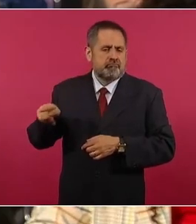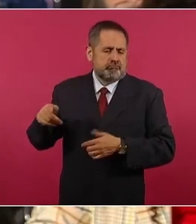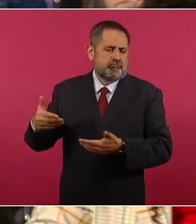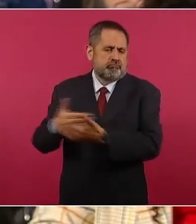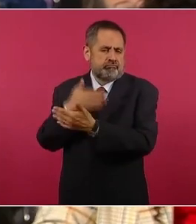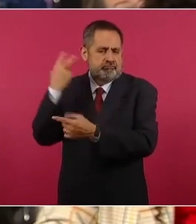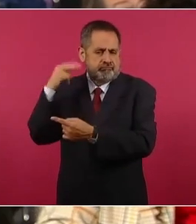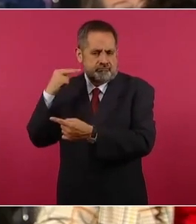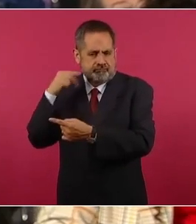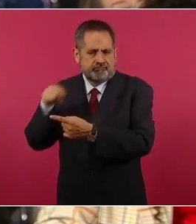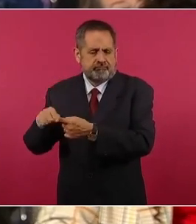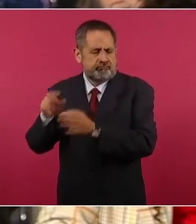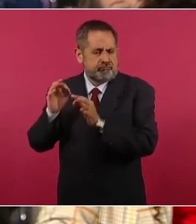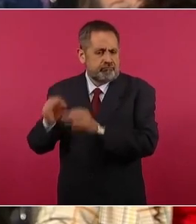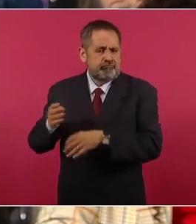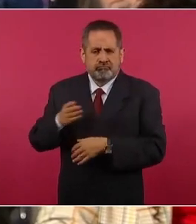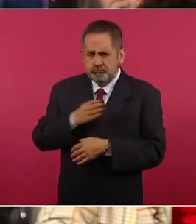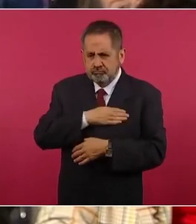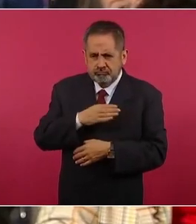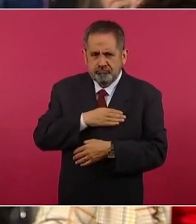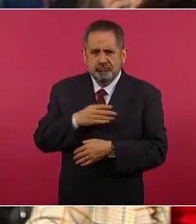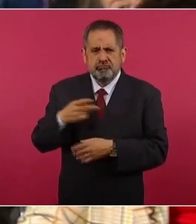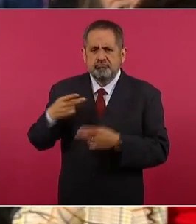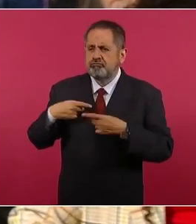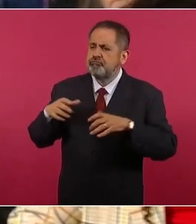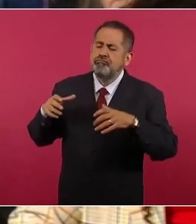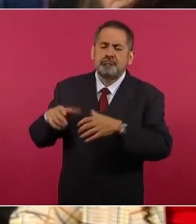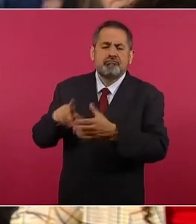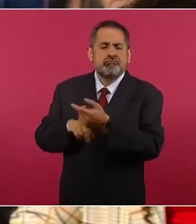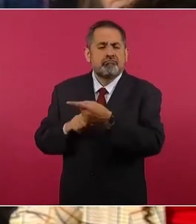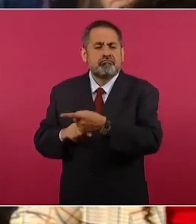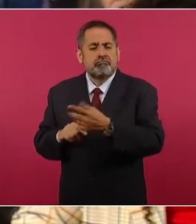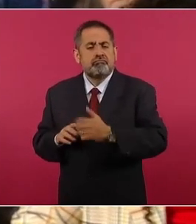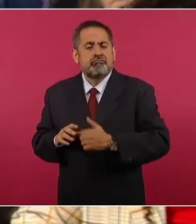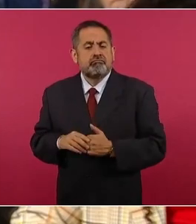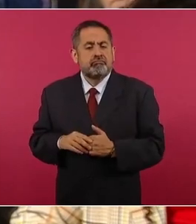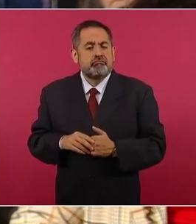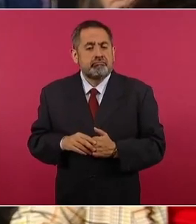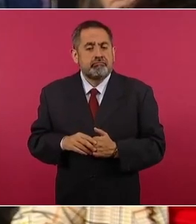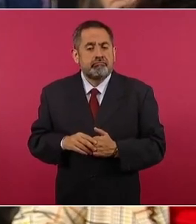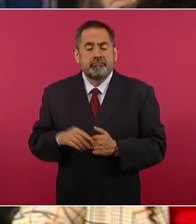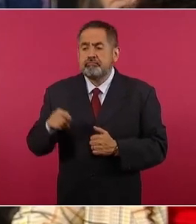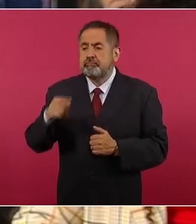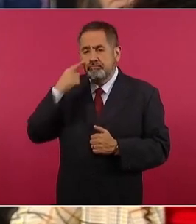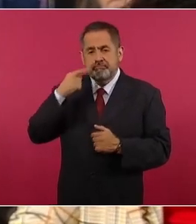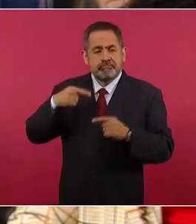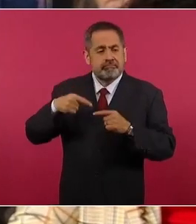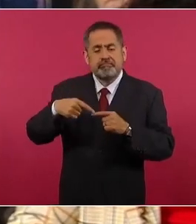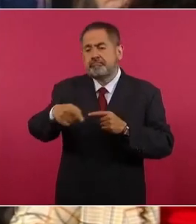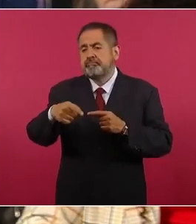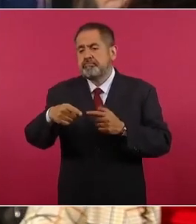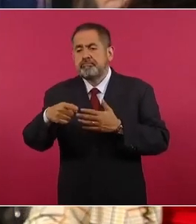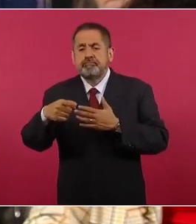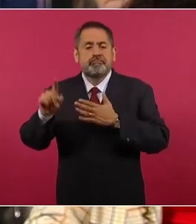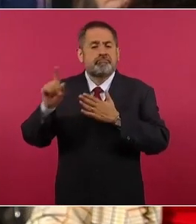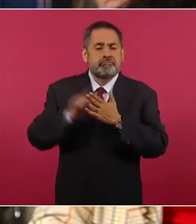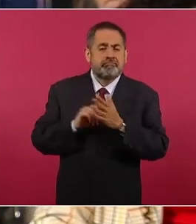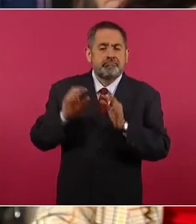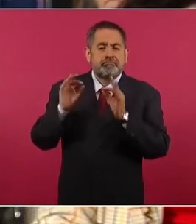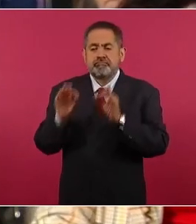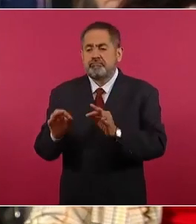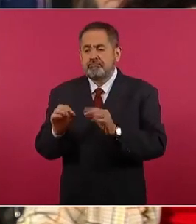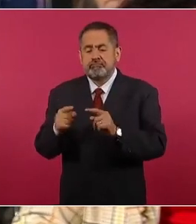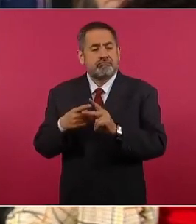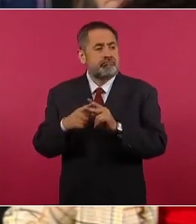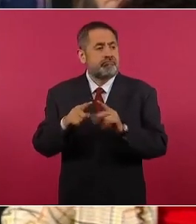orgulloso, bueno y con sentido del humor, dichoso mes que empieza con todo santo y termina con San